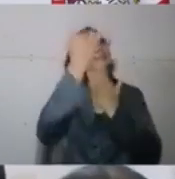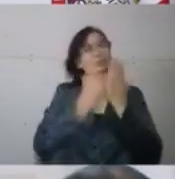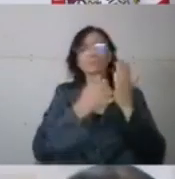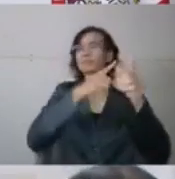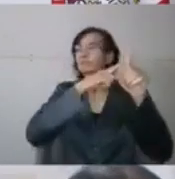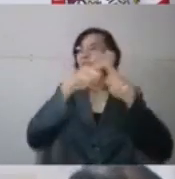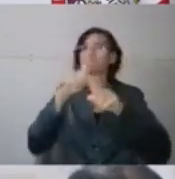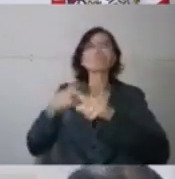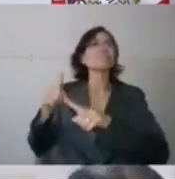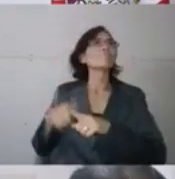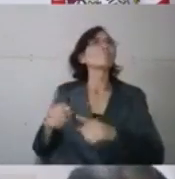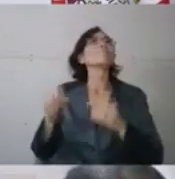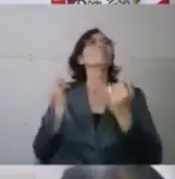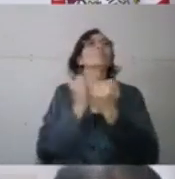que comprenden este ayuntamiento. Muchísimas gracias.